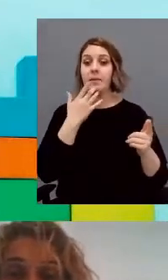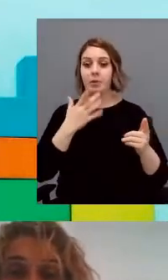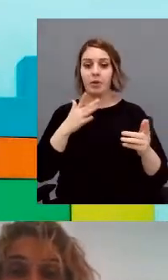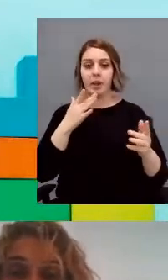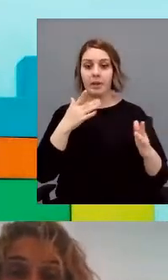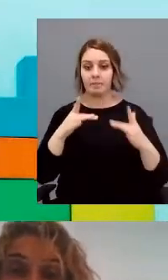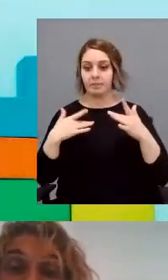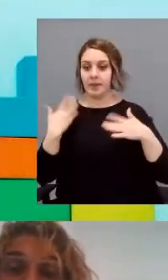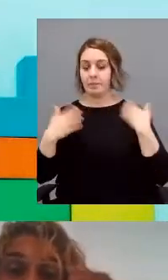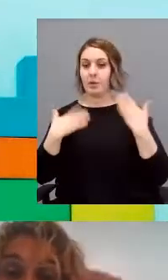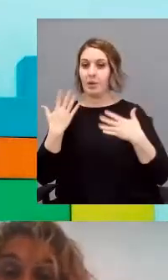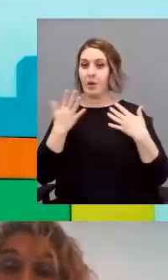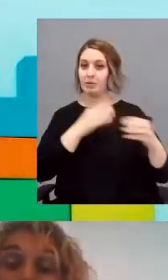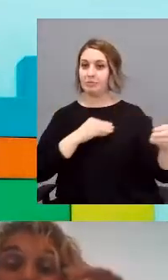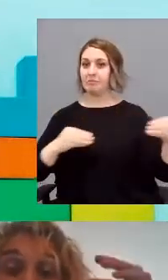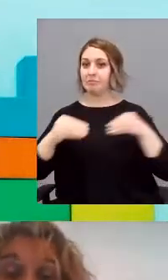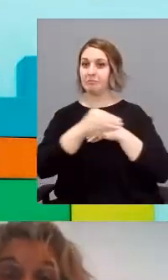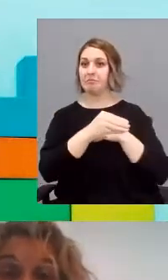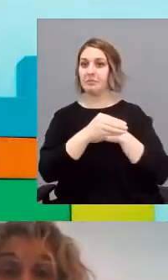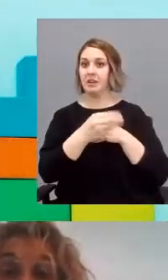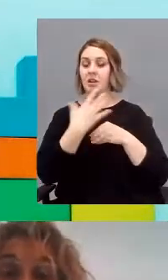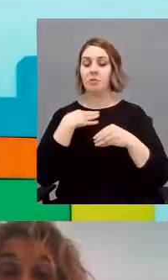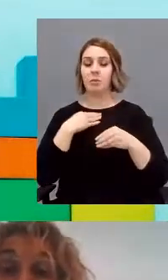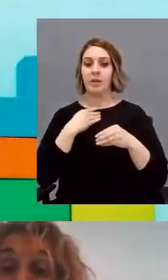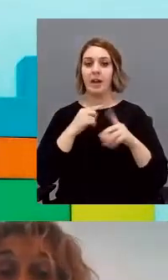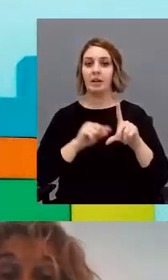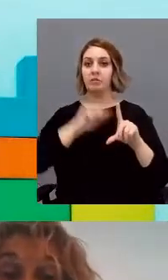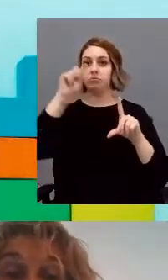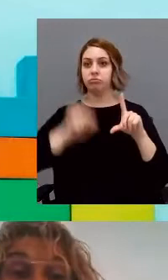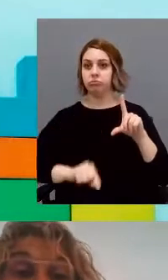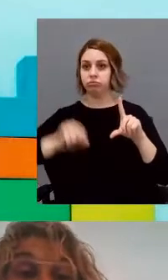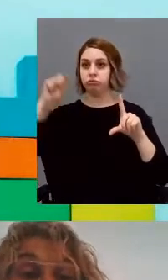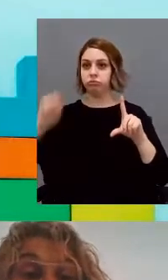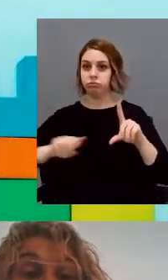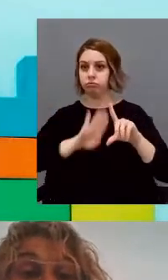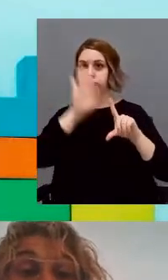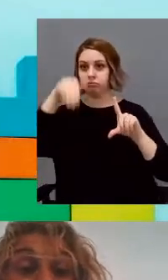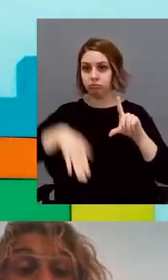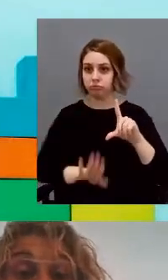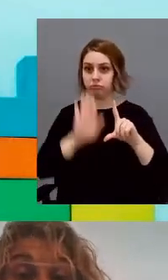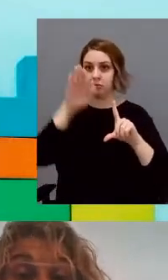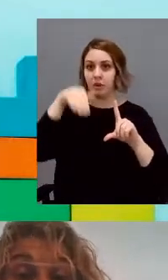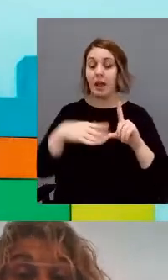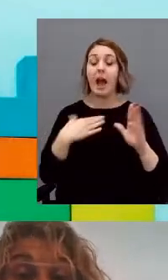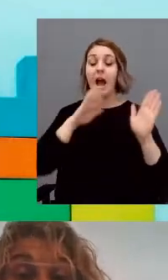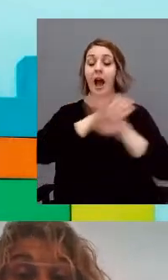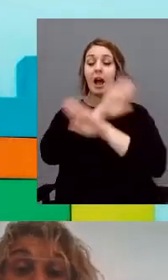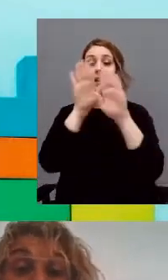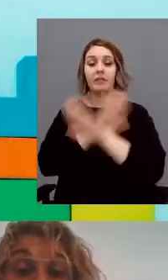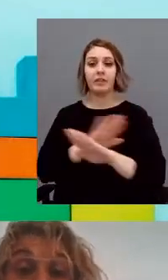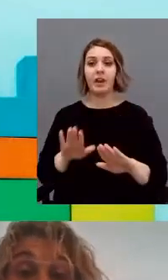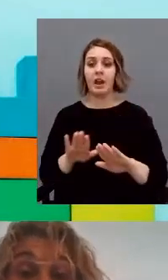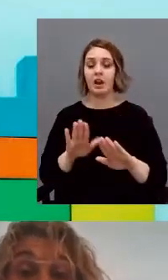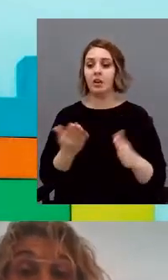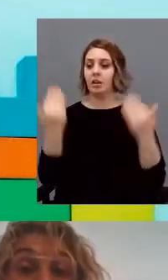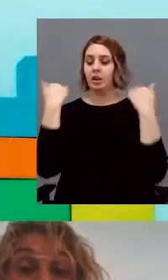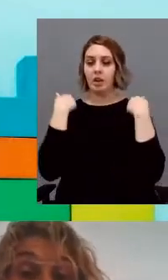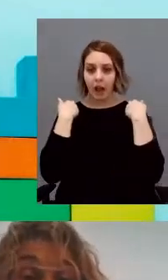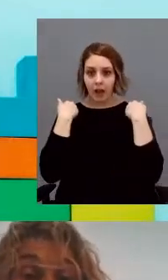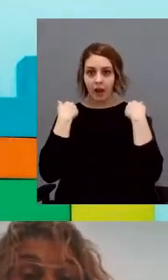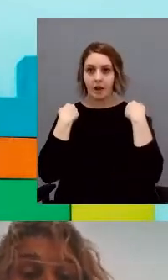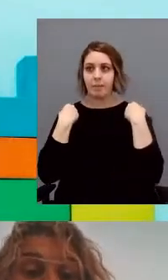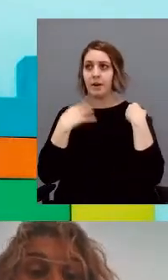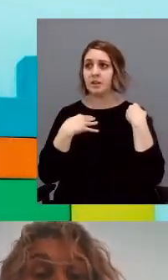emocional también hace que tenga una oscilación, una labilidad emocional muy marcada que hace que haya una carga y unas